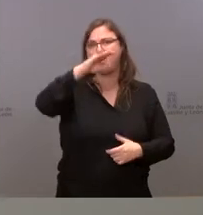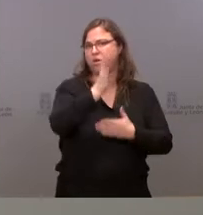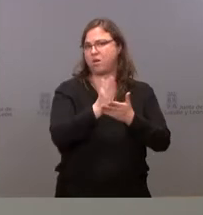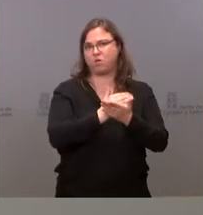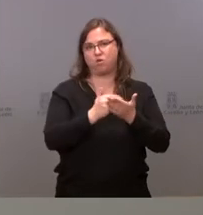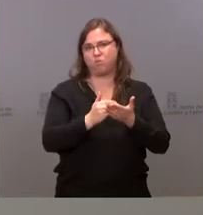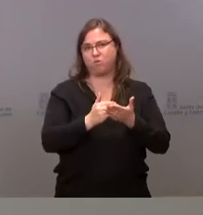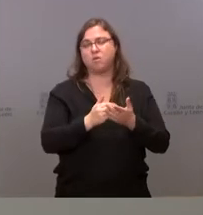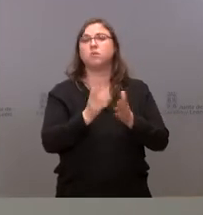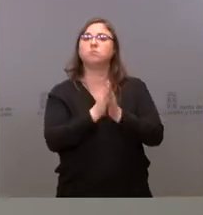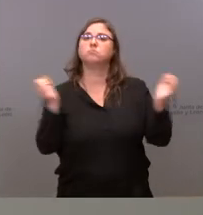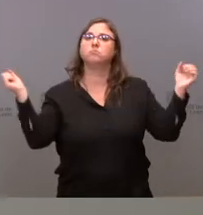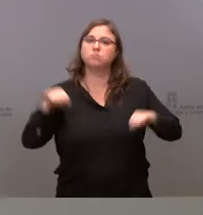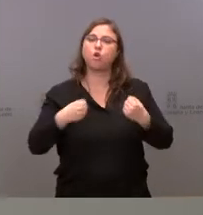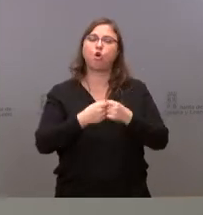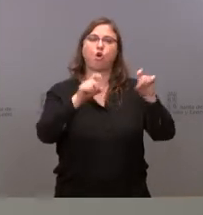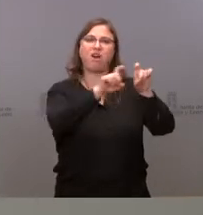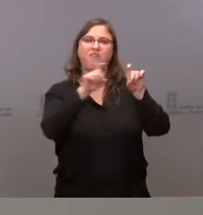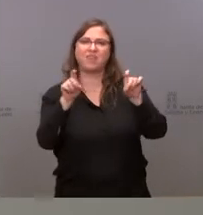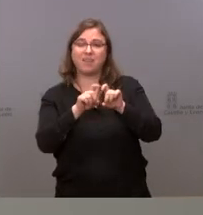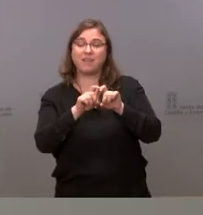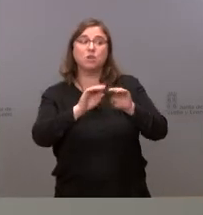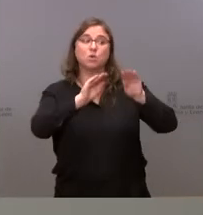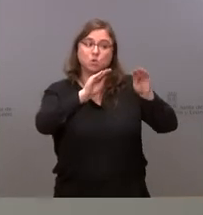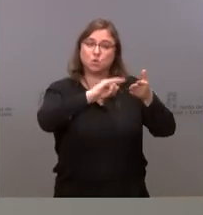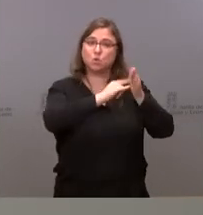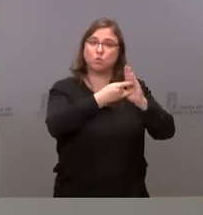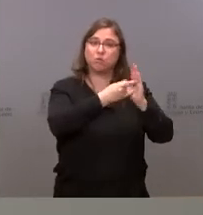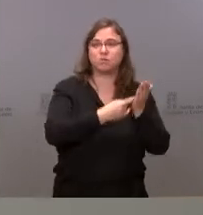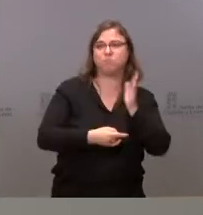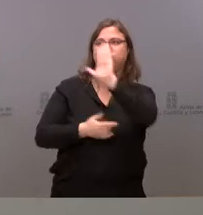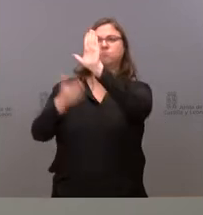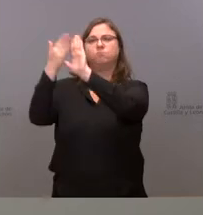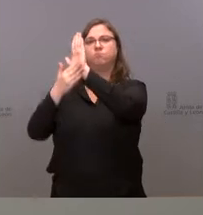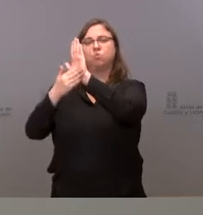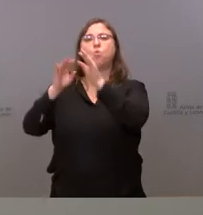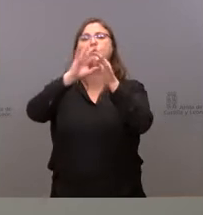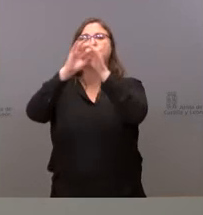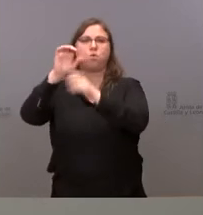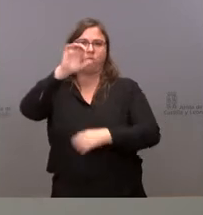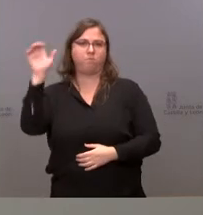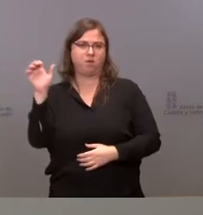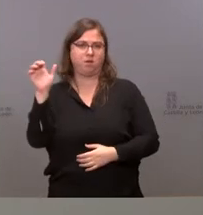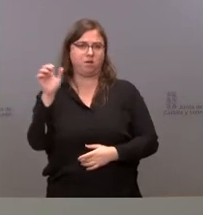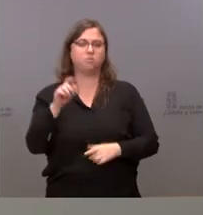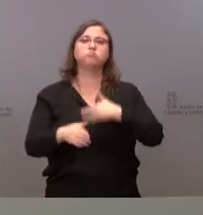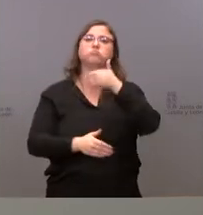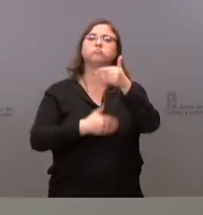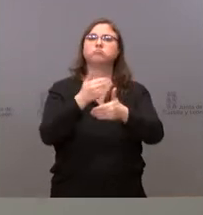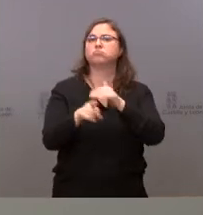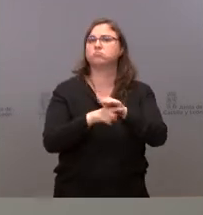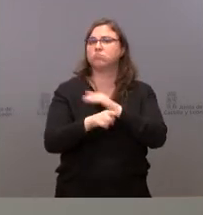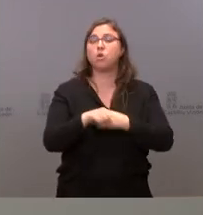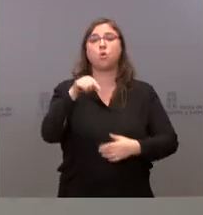habló con las entidades y que presentamos sus proyectos a la Unión Europea. Continuando con esta tramitación,